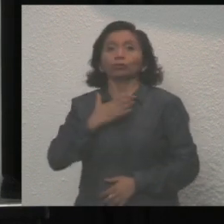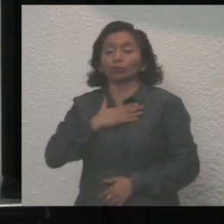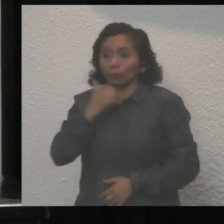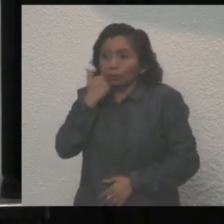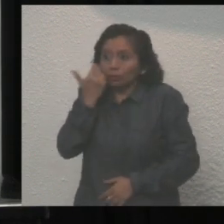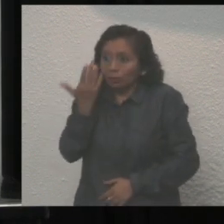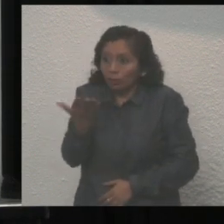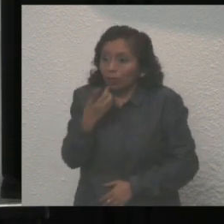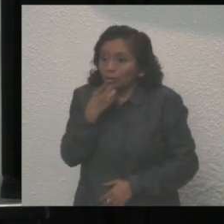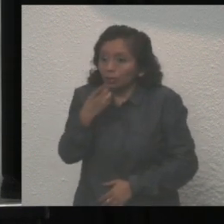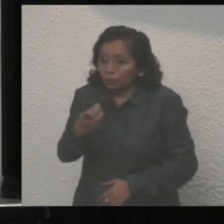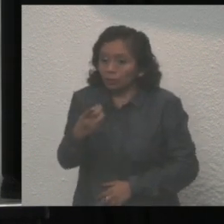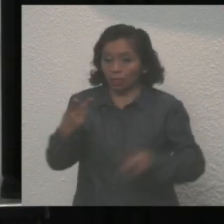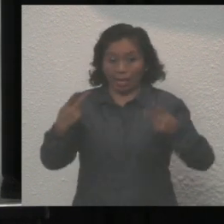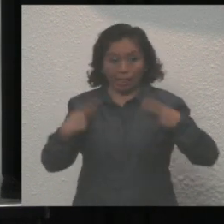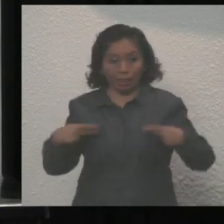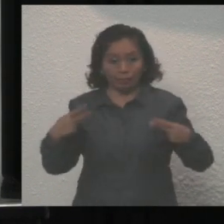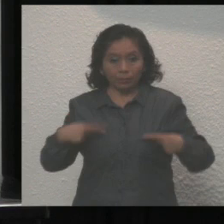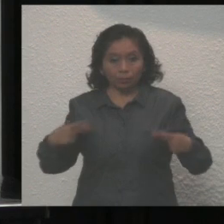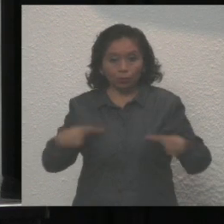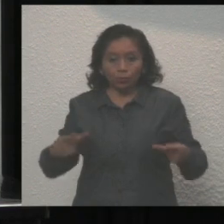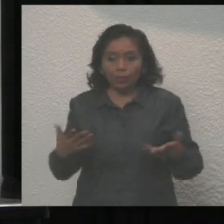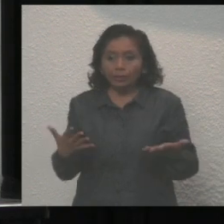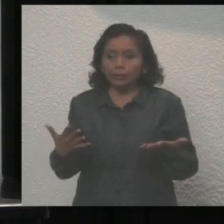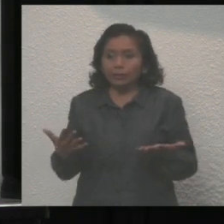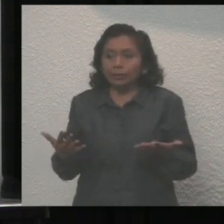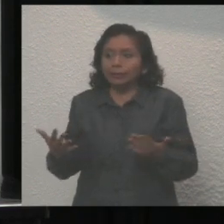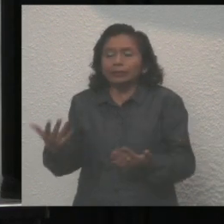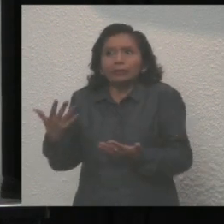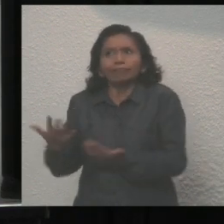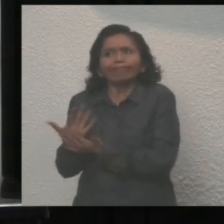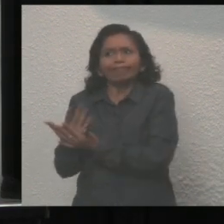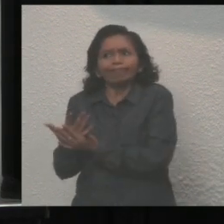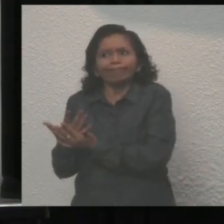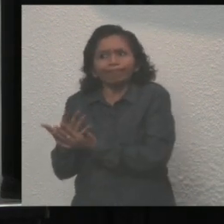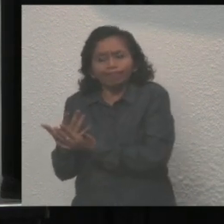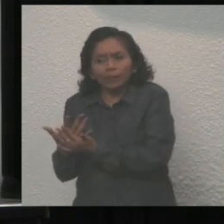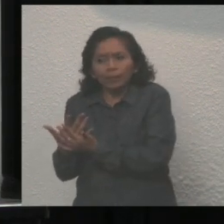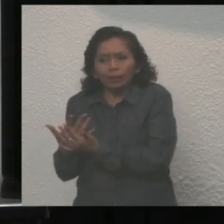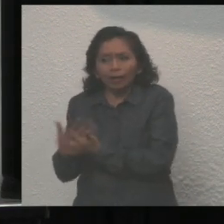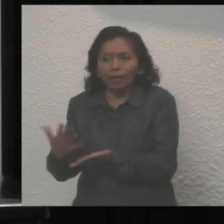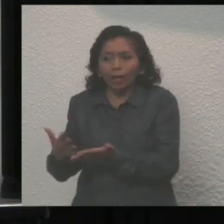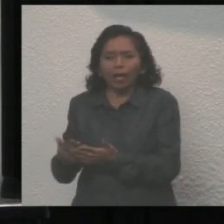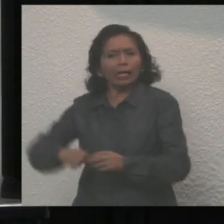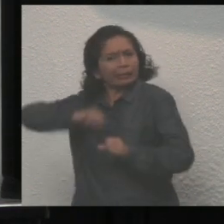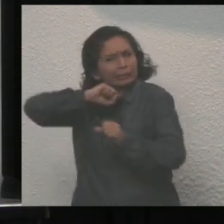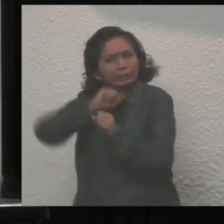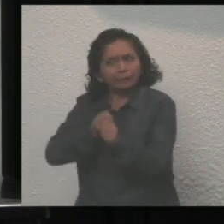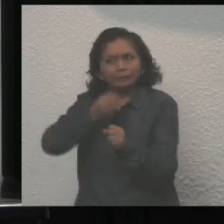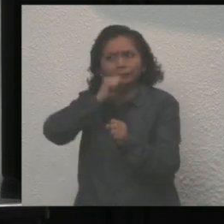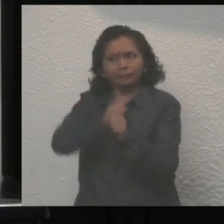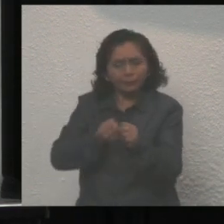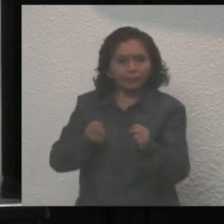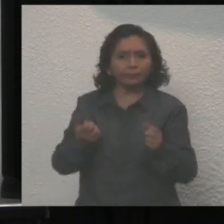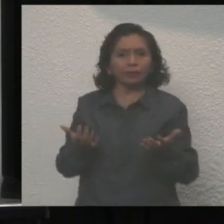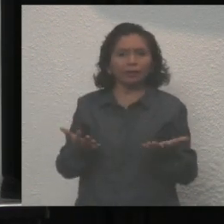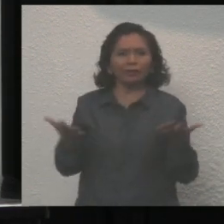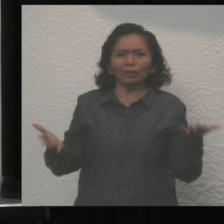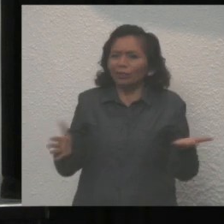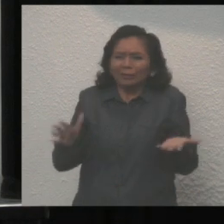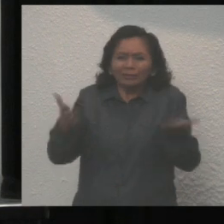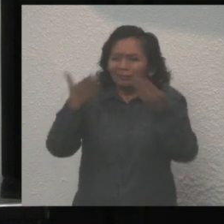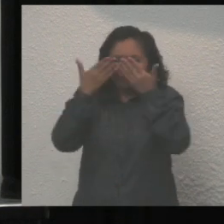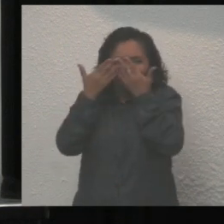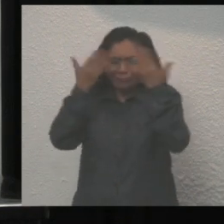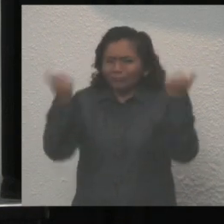que la gente espera más de nosotros, que la gente exige resultados. No quiere saber